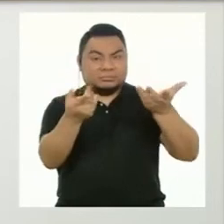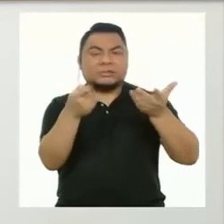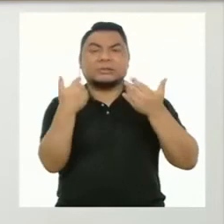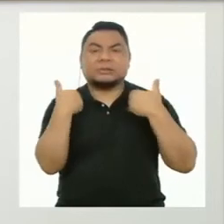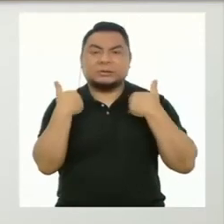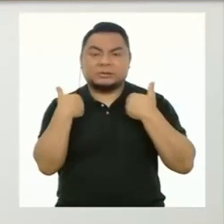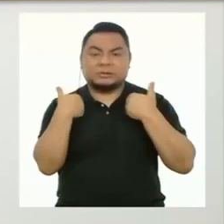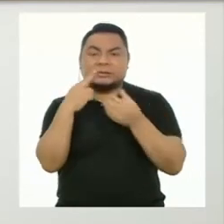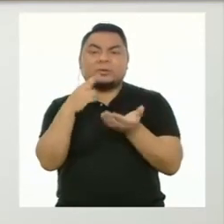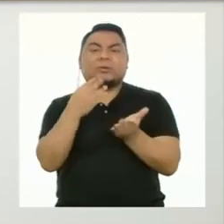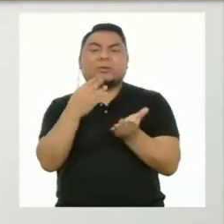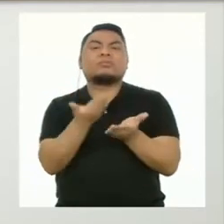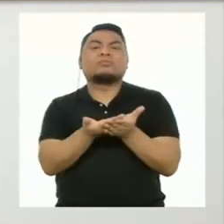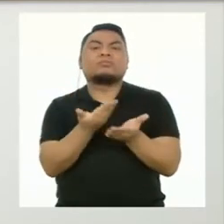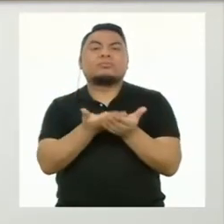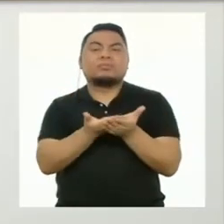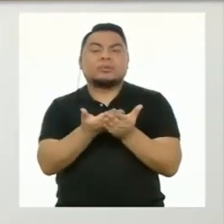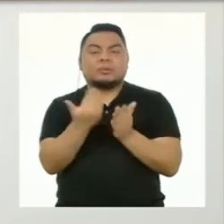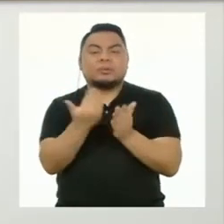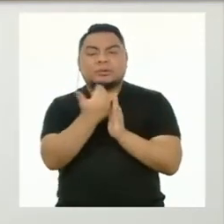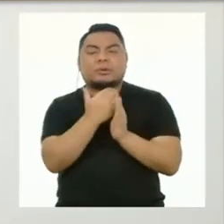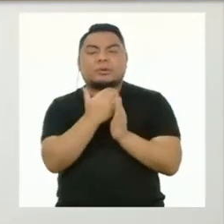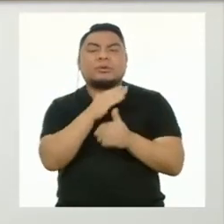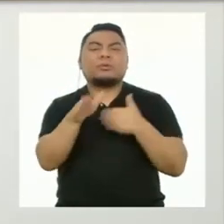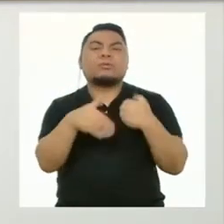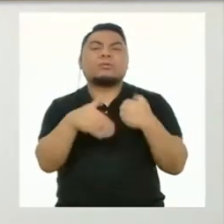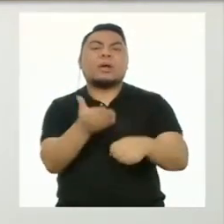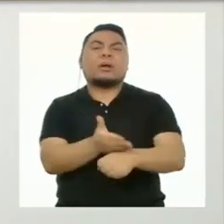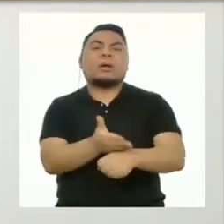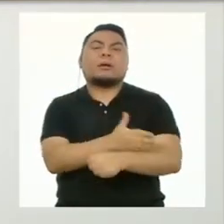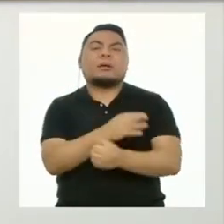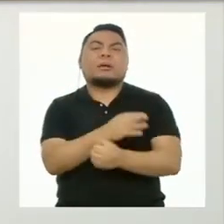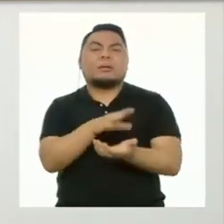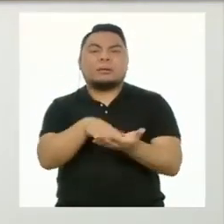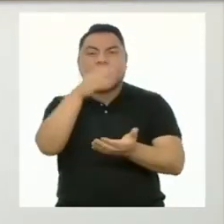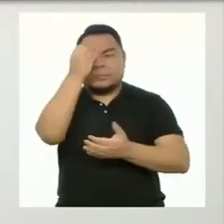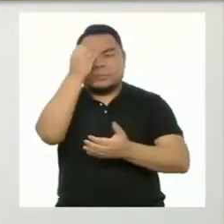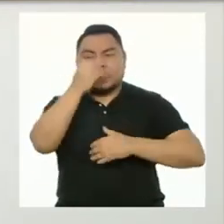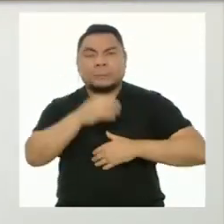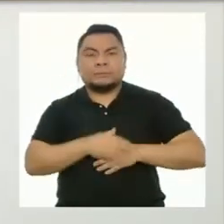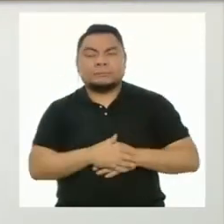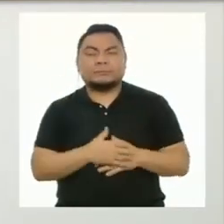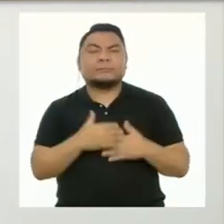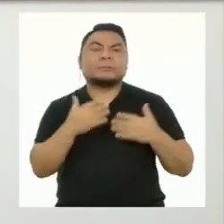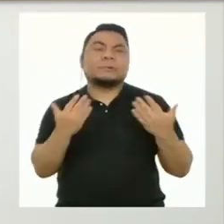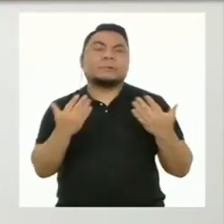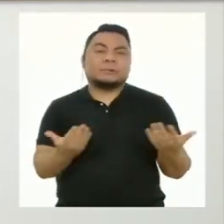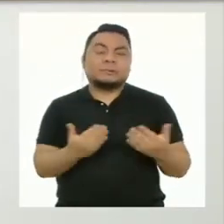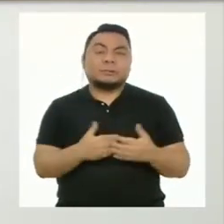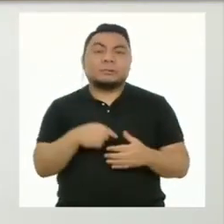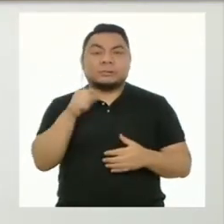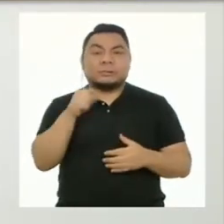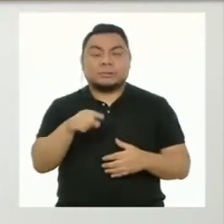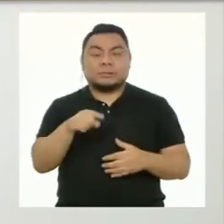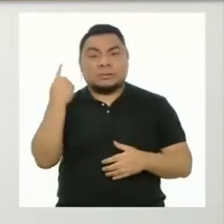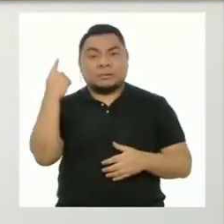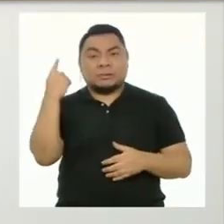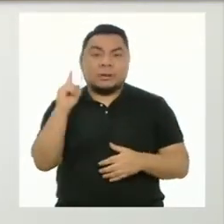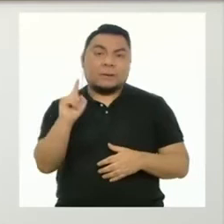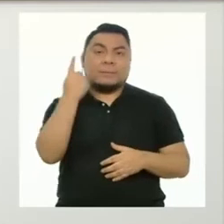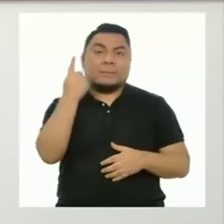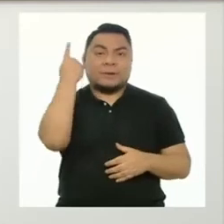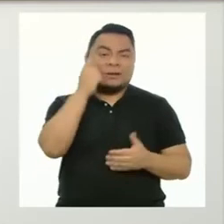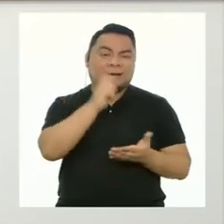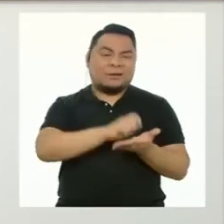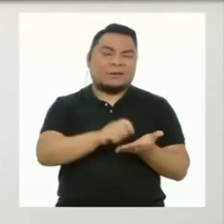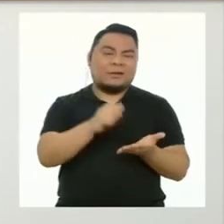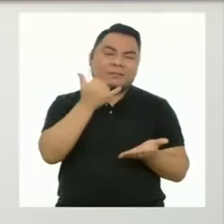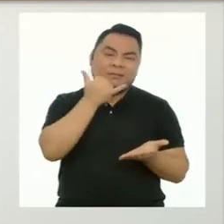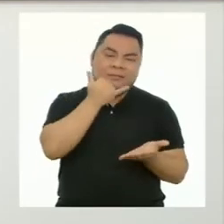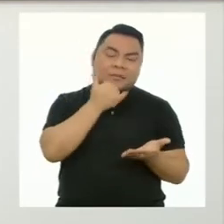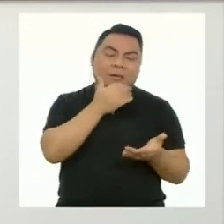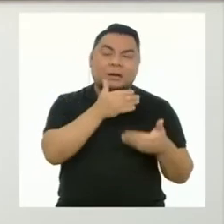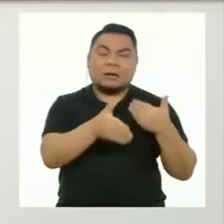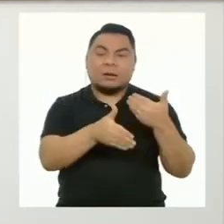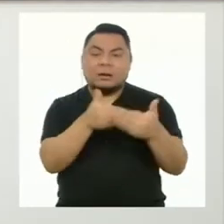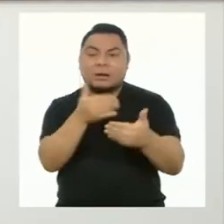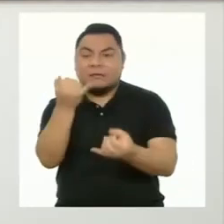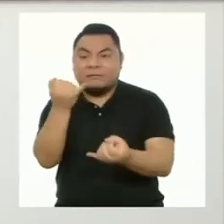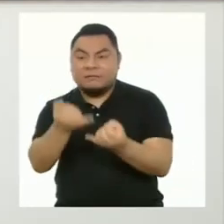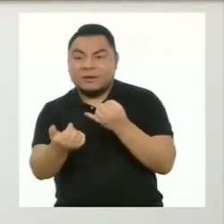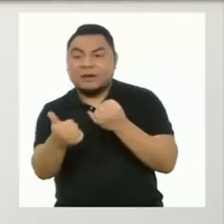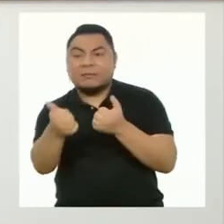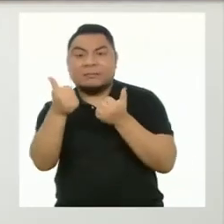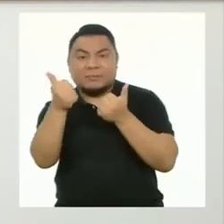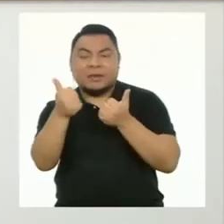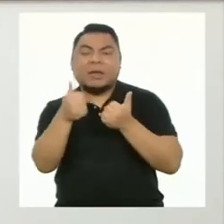tendrás un registro de todo el proceso de tu aprendizaje. Es decir, desde una primera versión hasta la